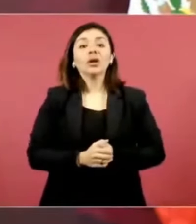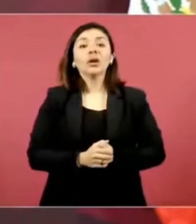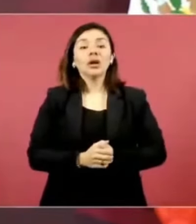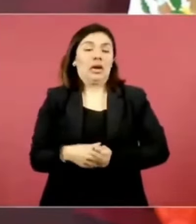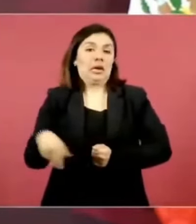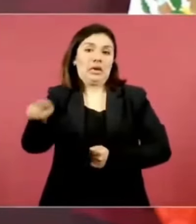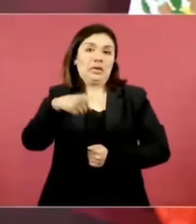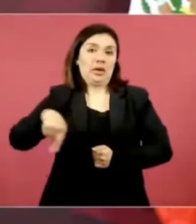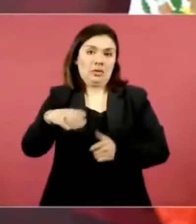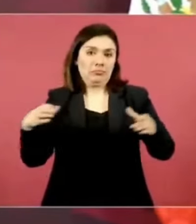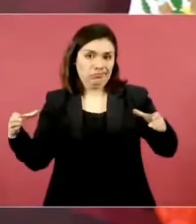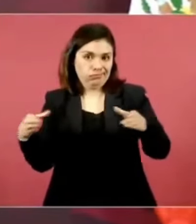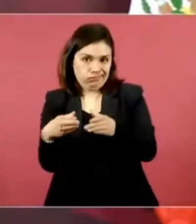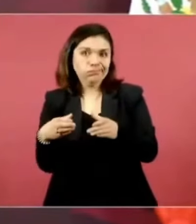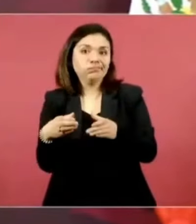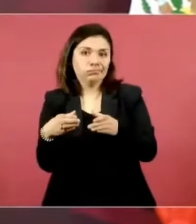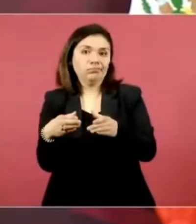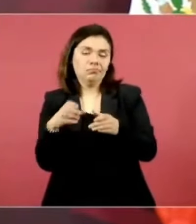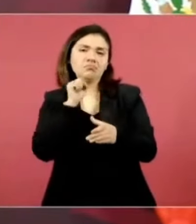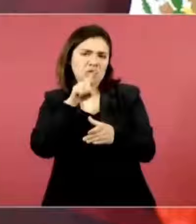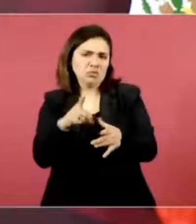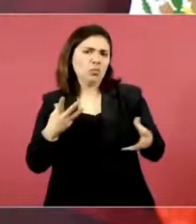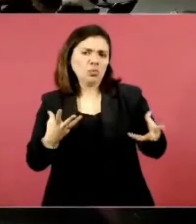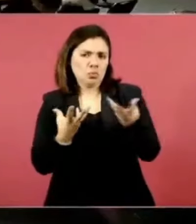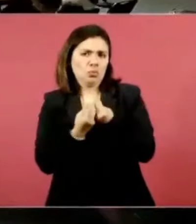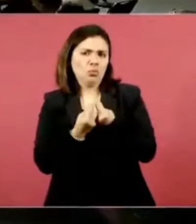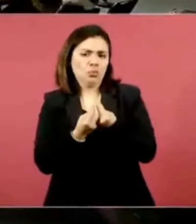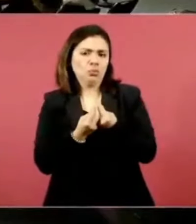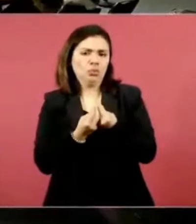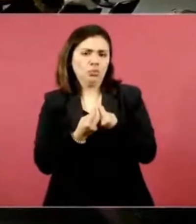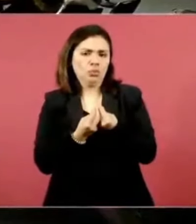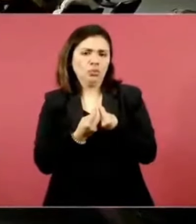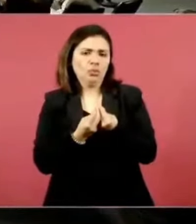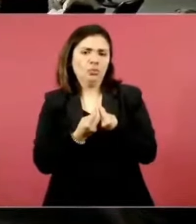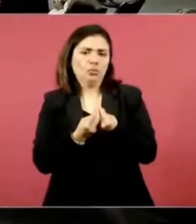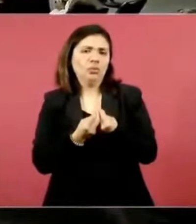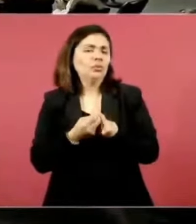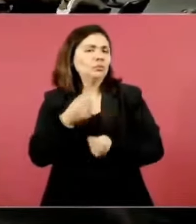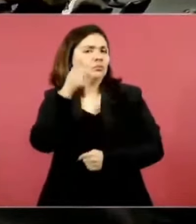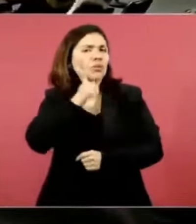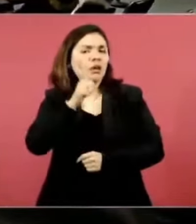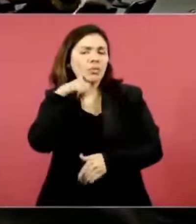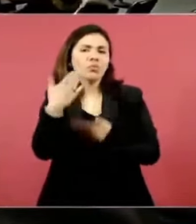van a estar también con nosotros va a haber un intercambio constante